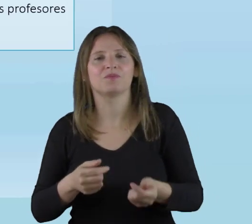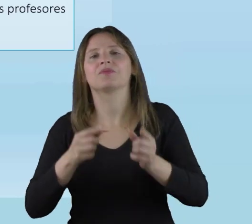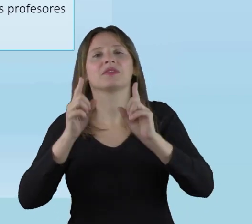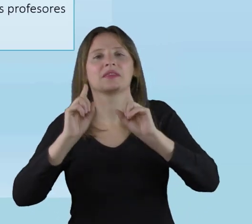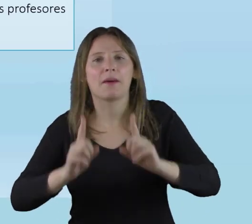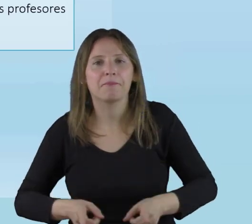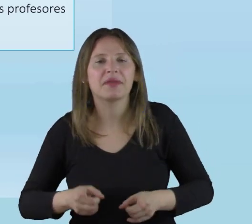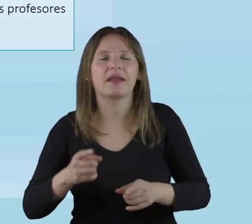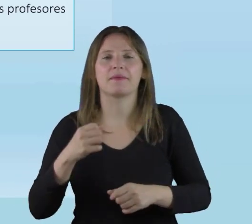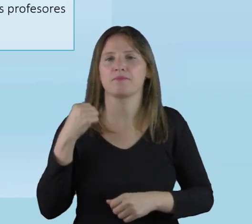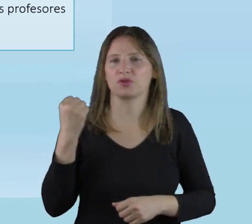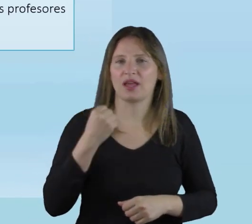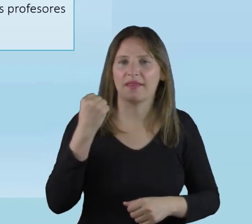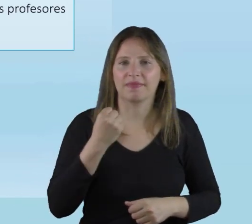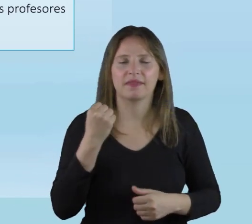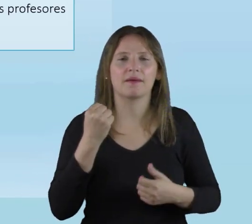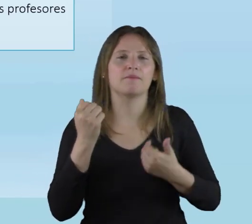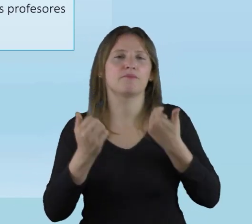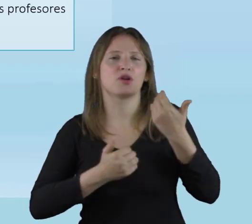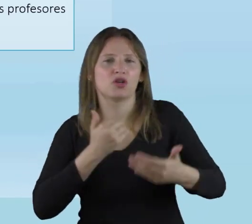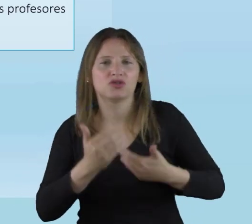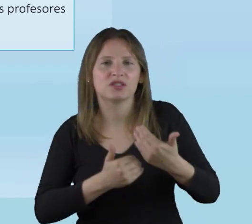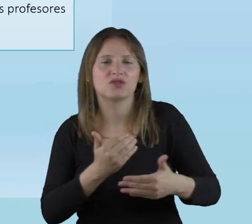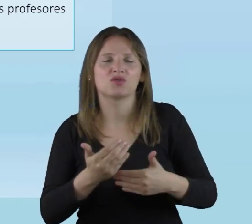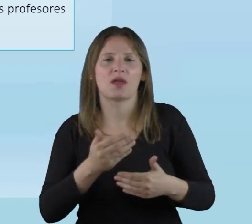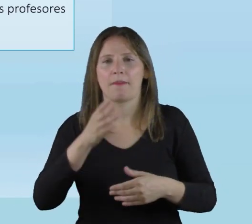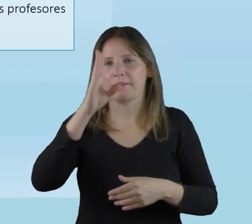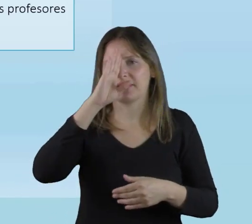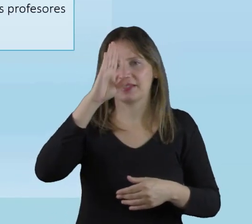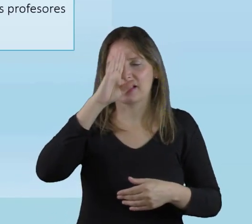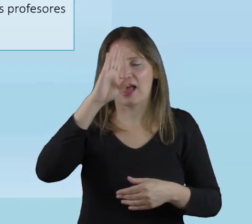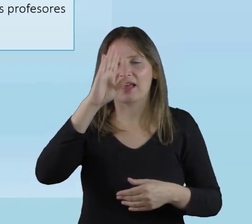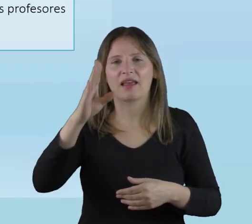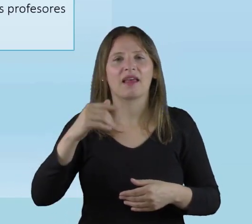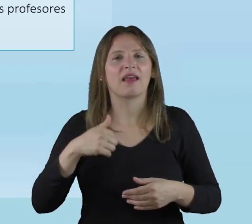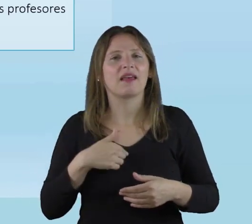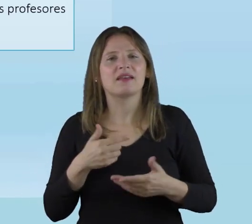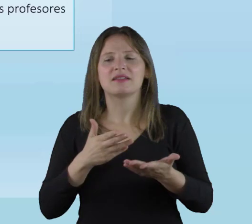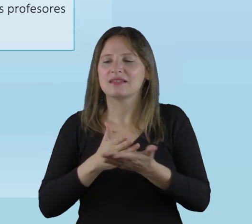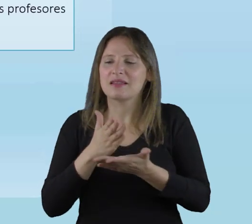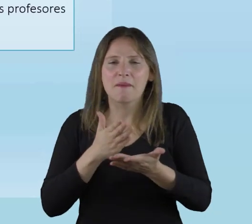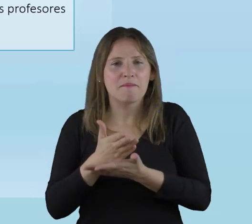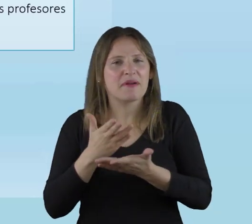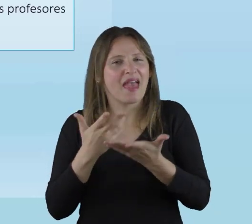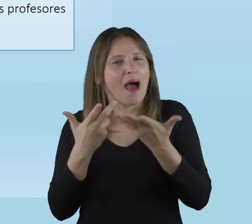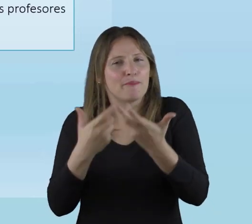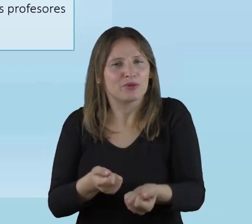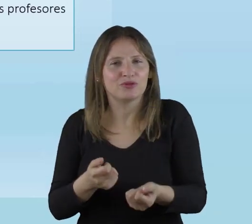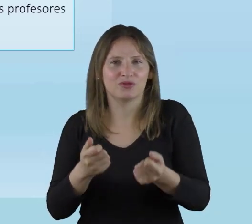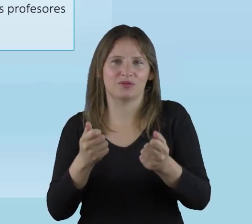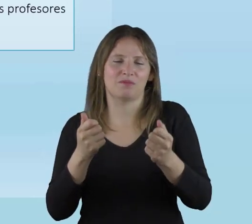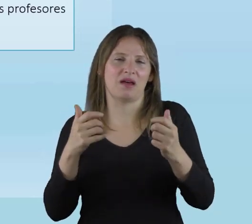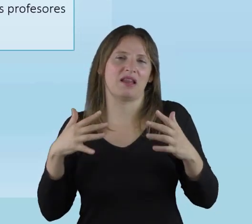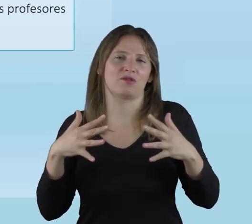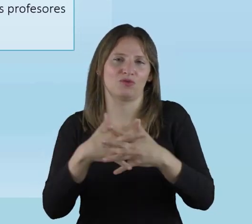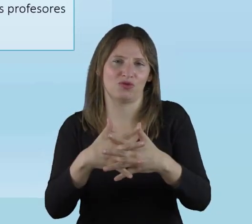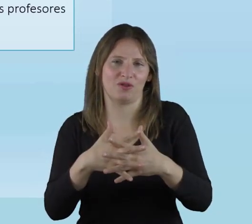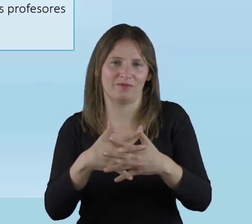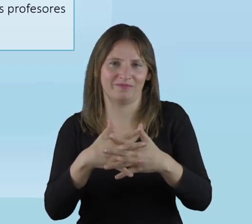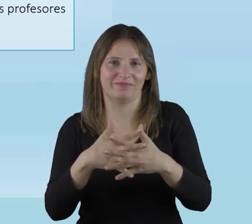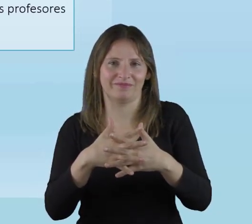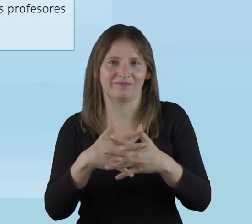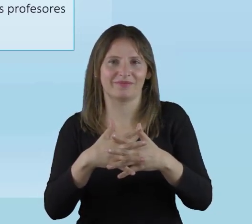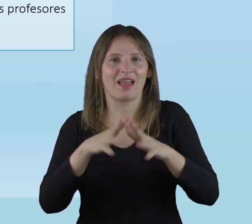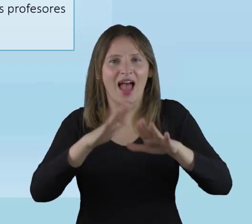así, ¿no? También es importante que en este proceso de aprendizaje se viva el apoyo